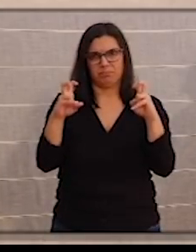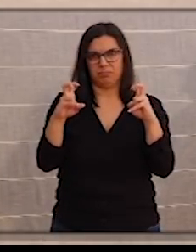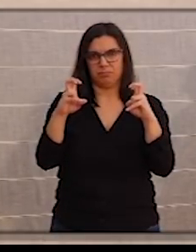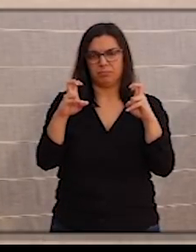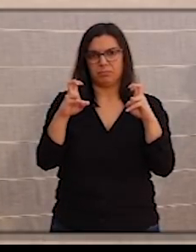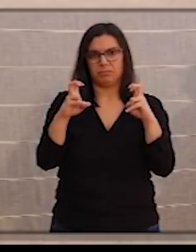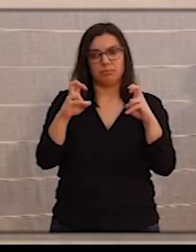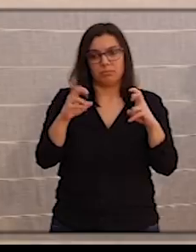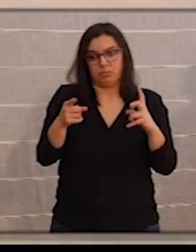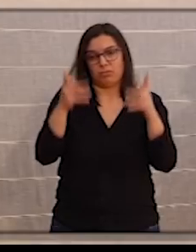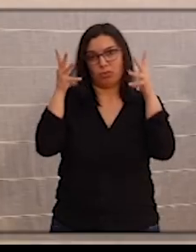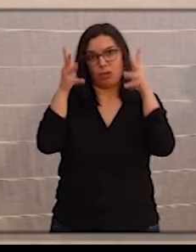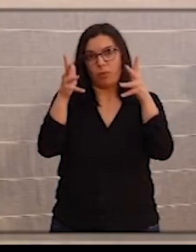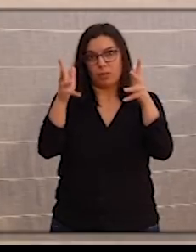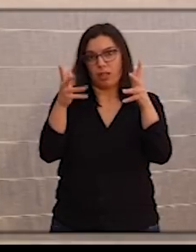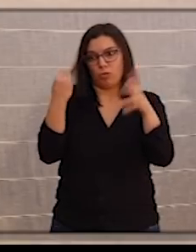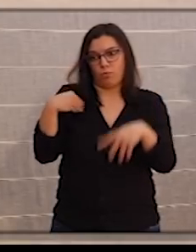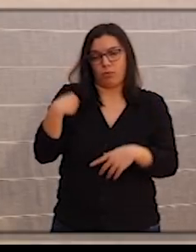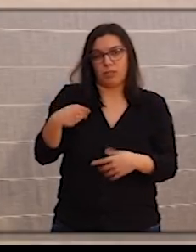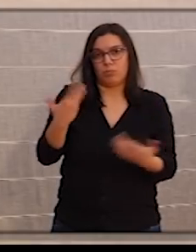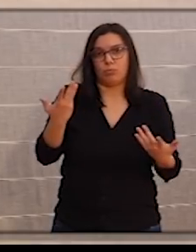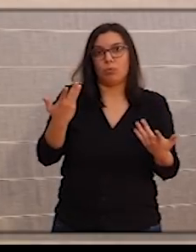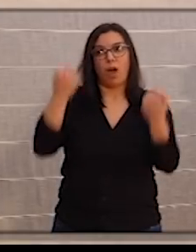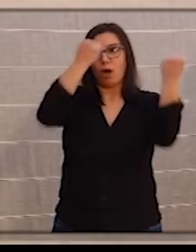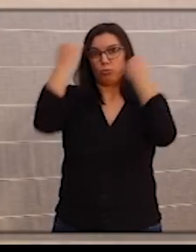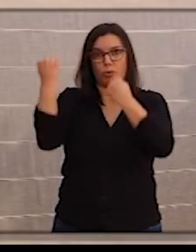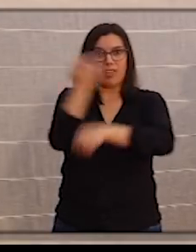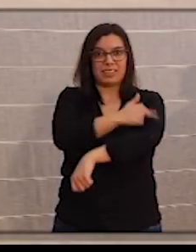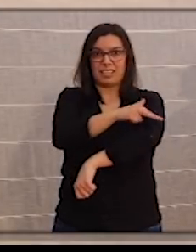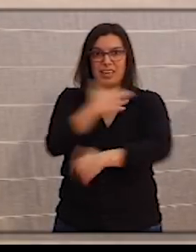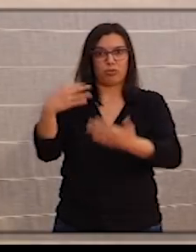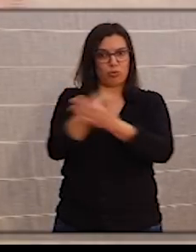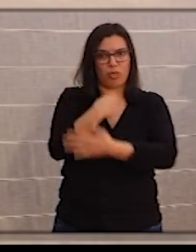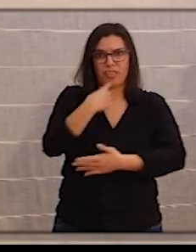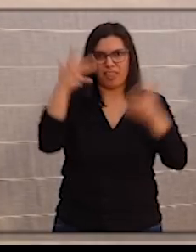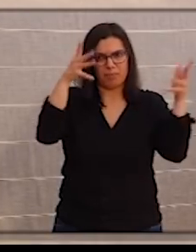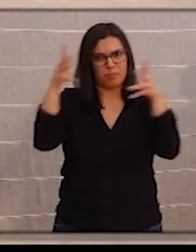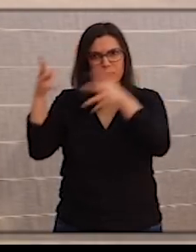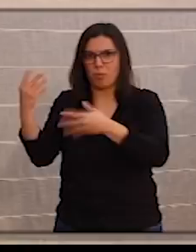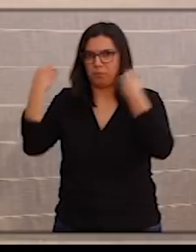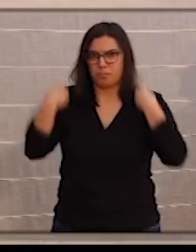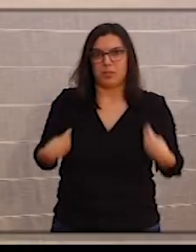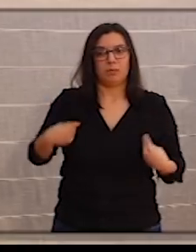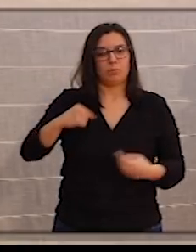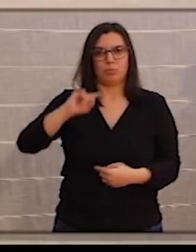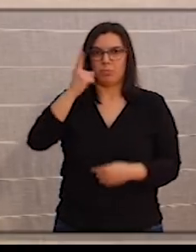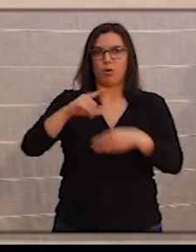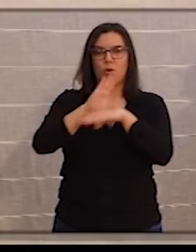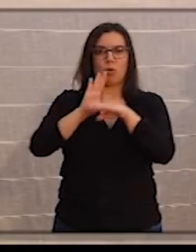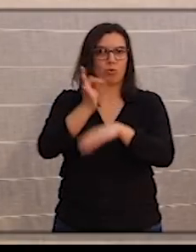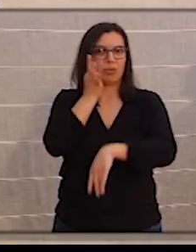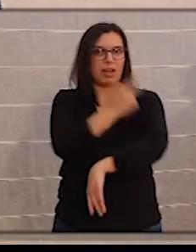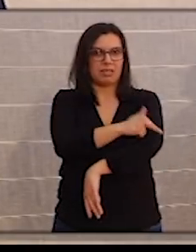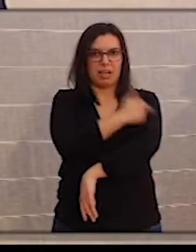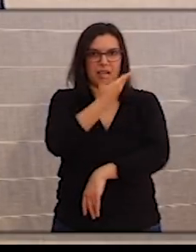lo que se ha recomendado por todas las autoridades sanitarias, empezando por la propia consejera de